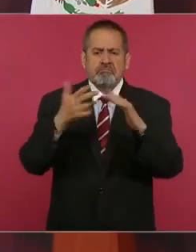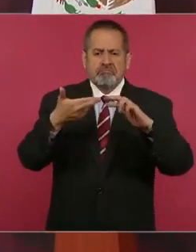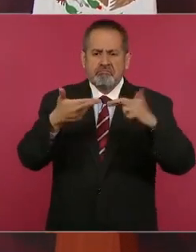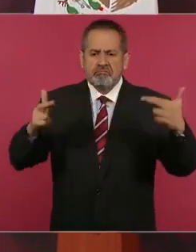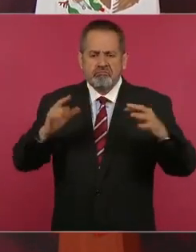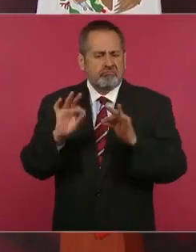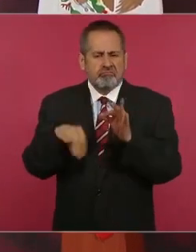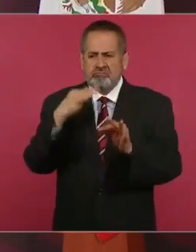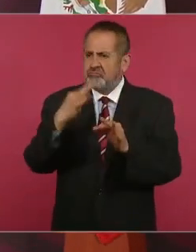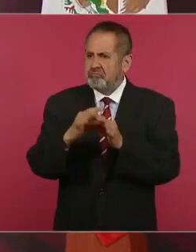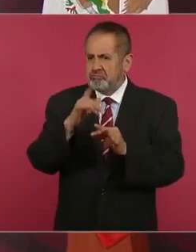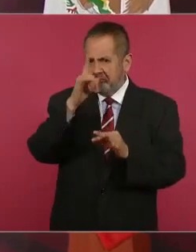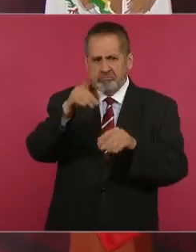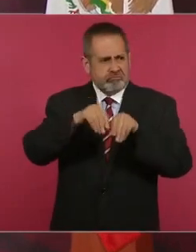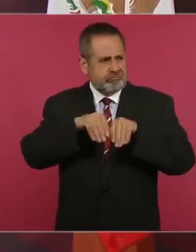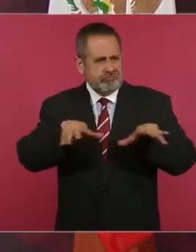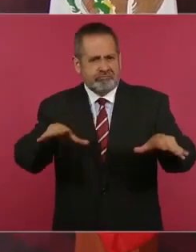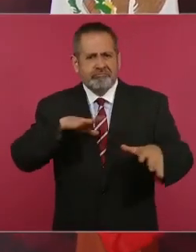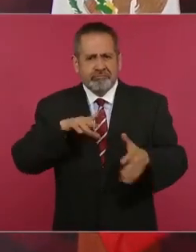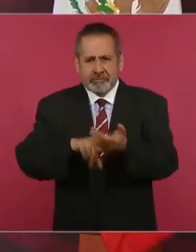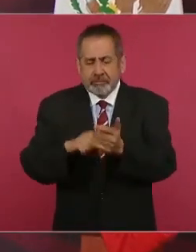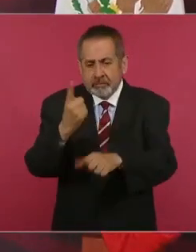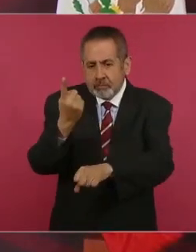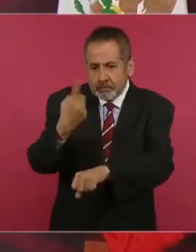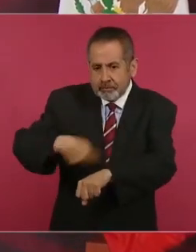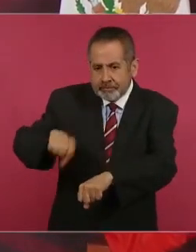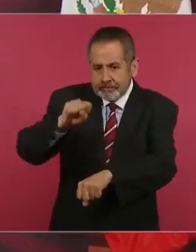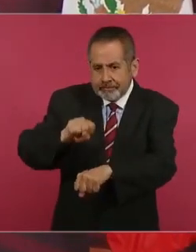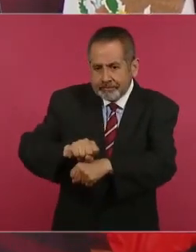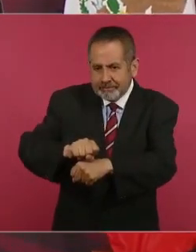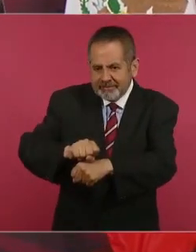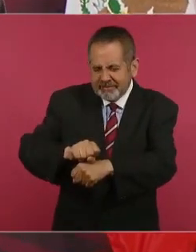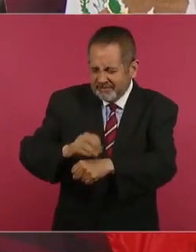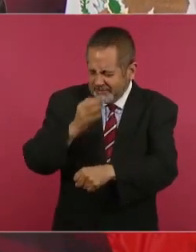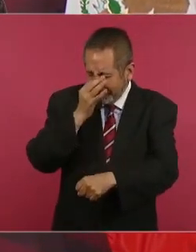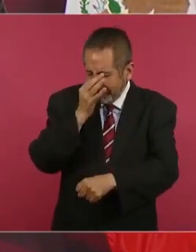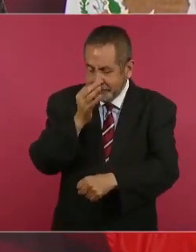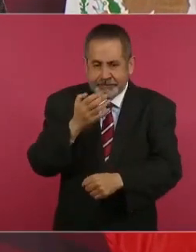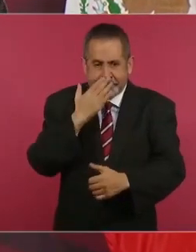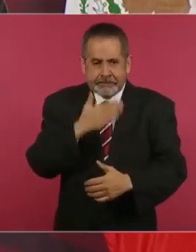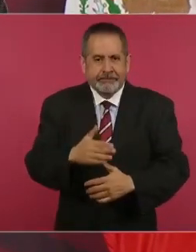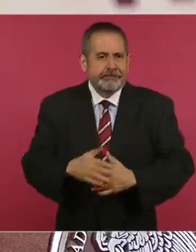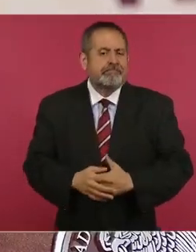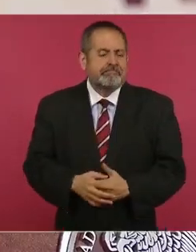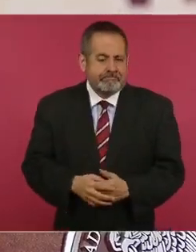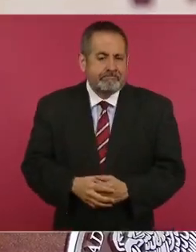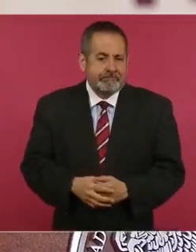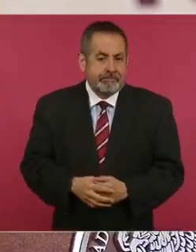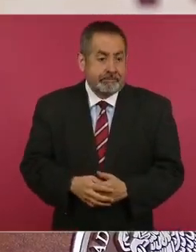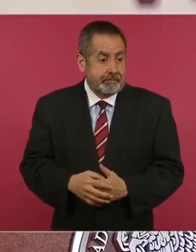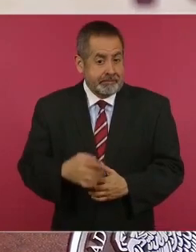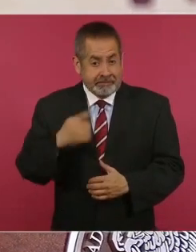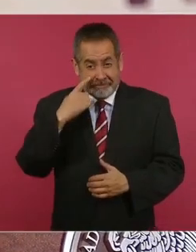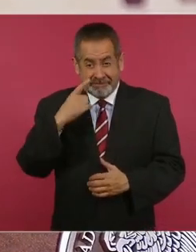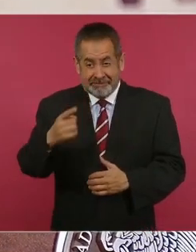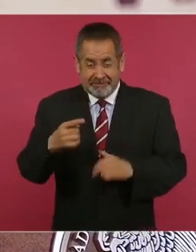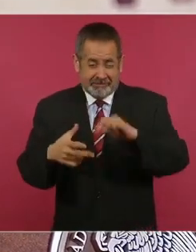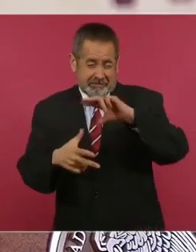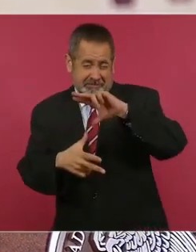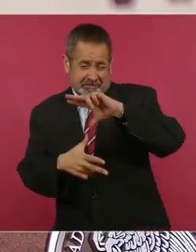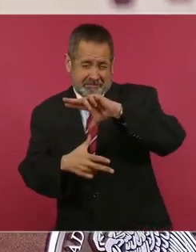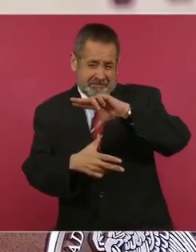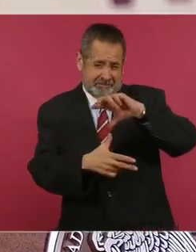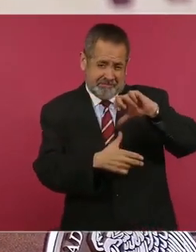18. una semana, después de que el huracán